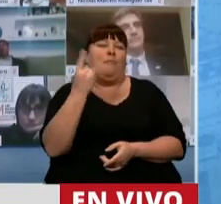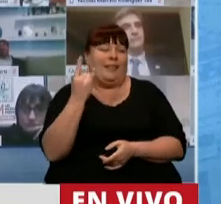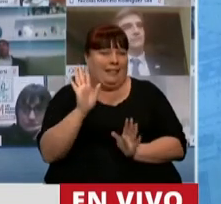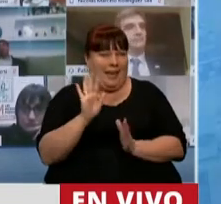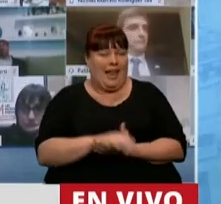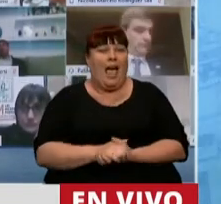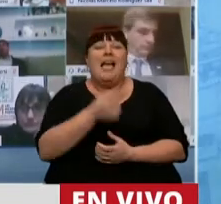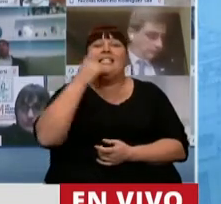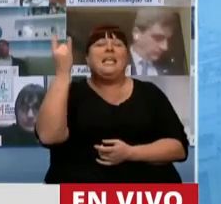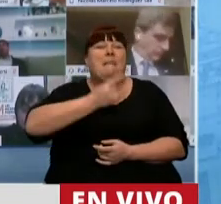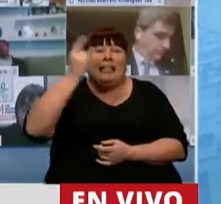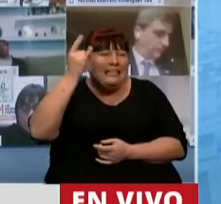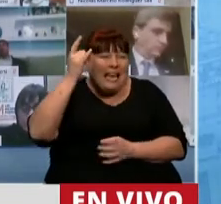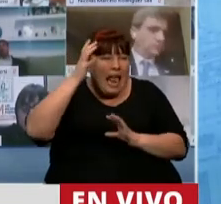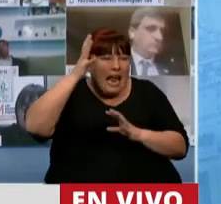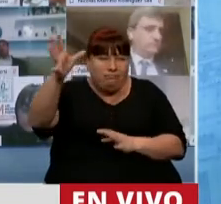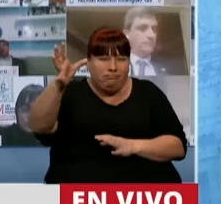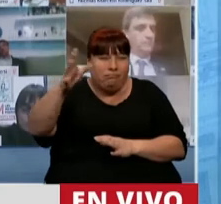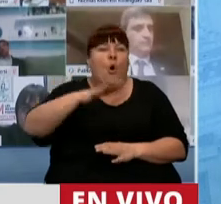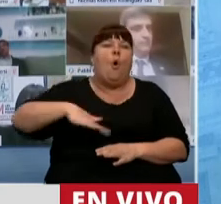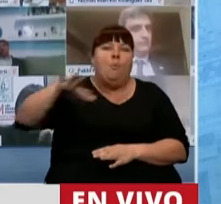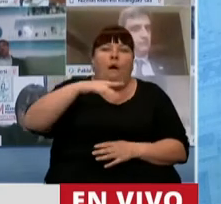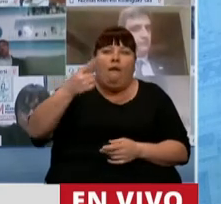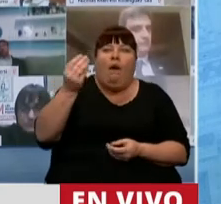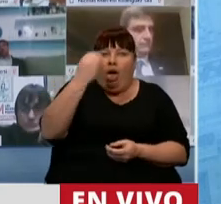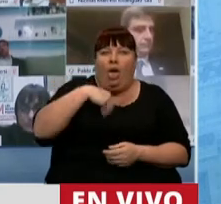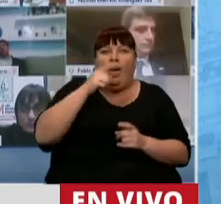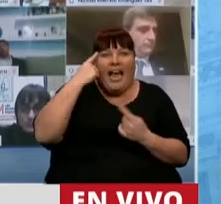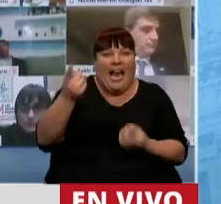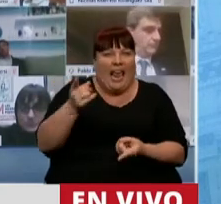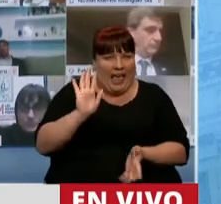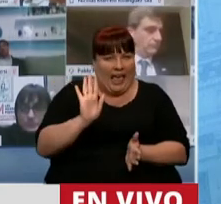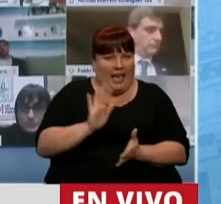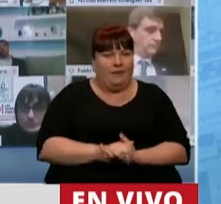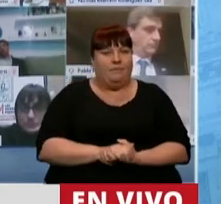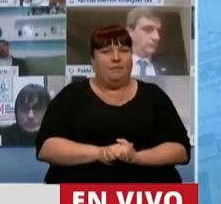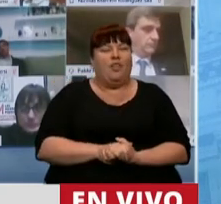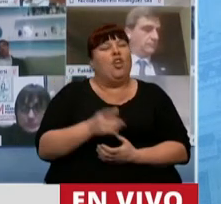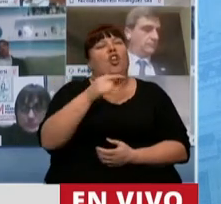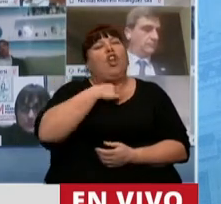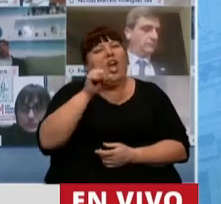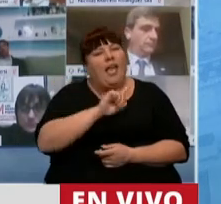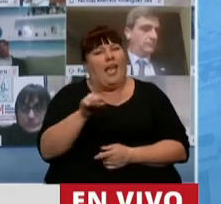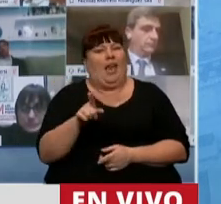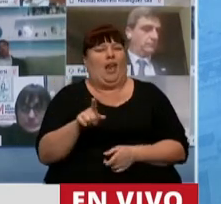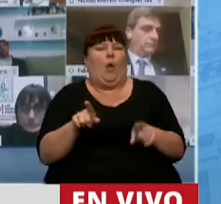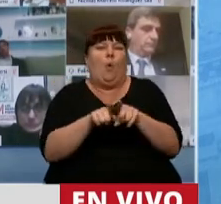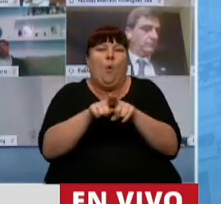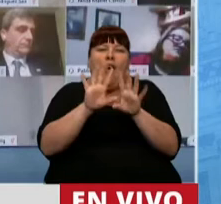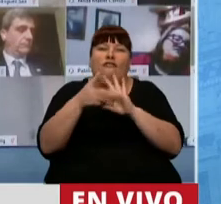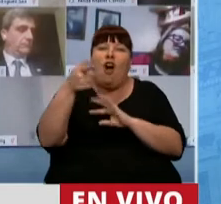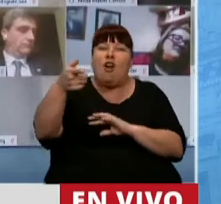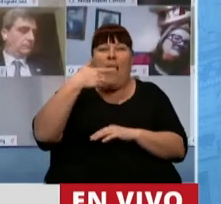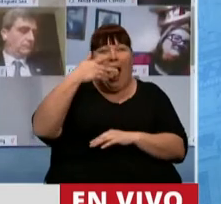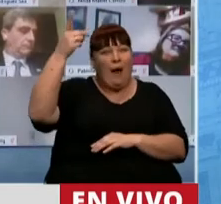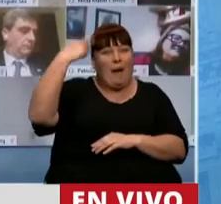Y cuando la mentira más grande el pueblo lo creerá. No convertamos ese